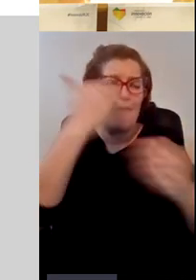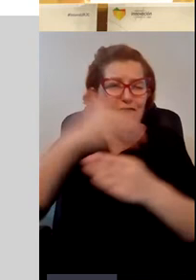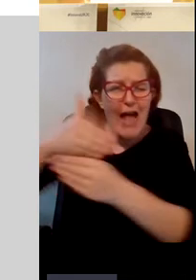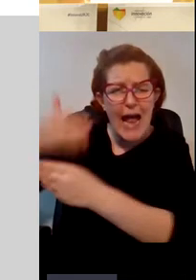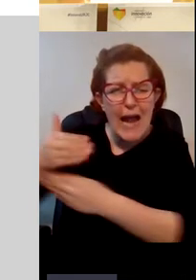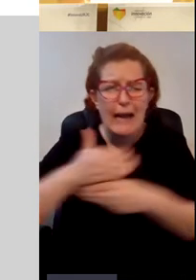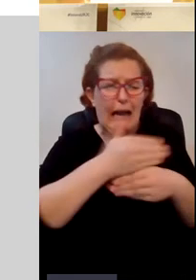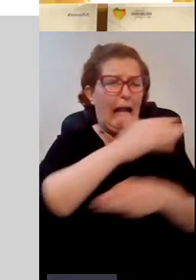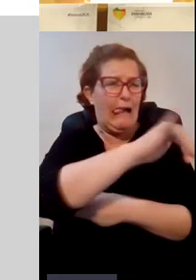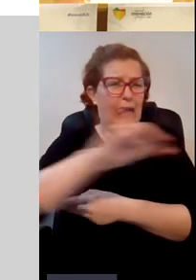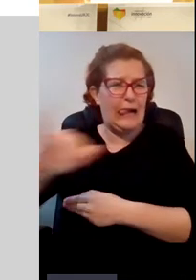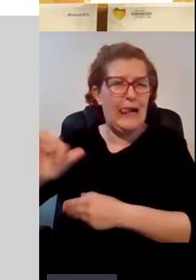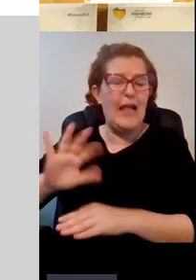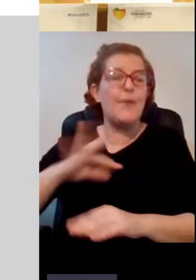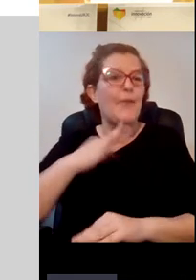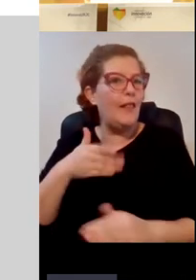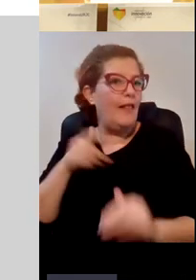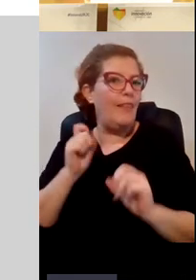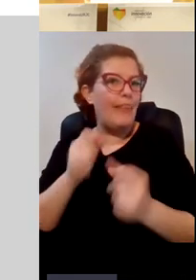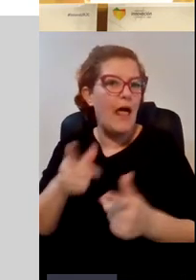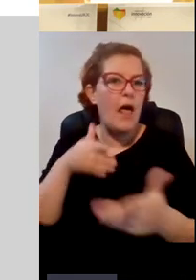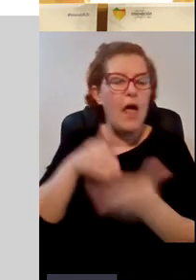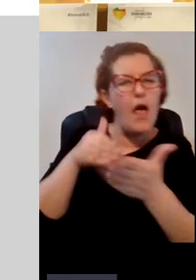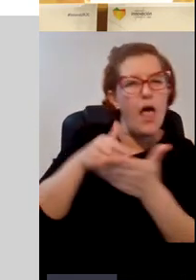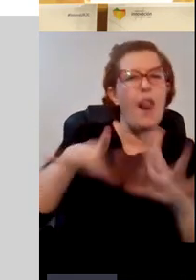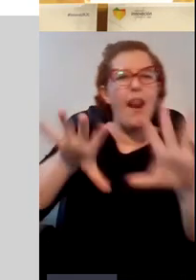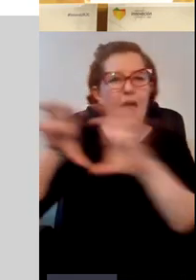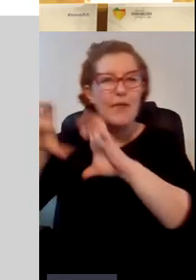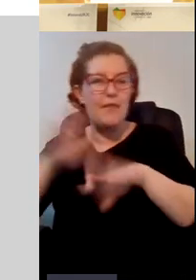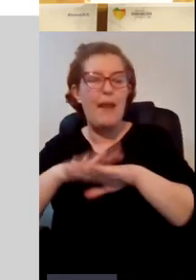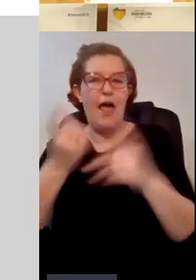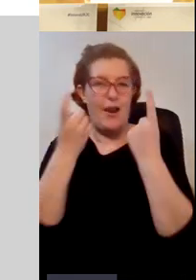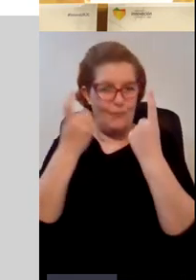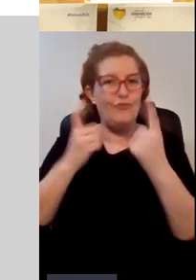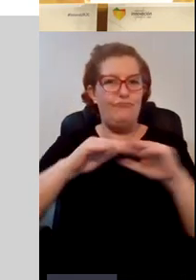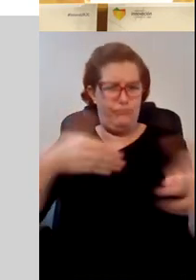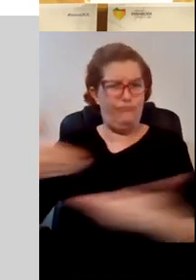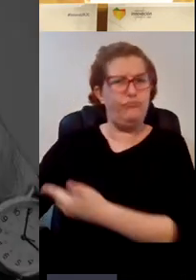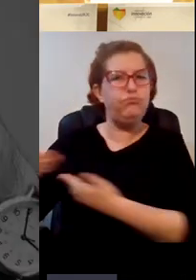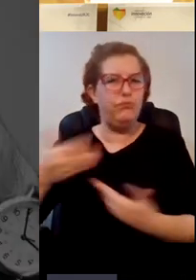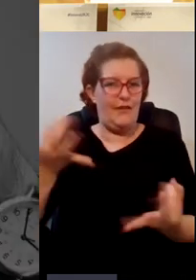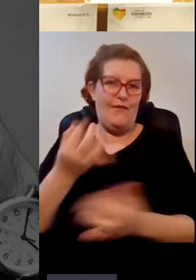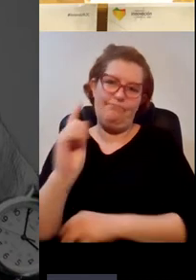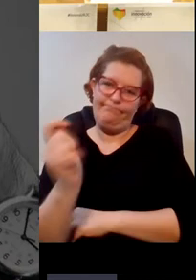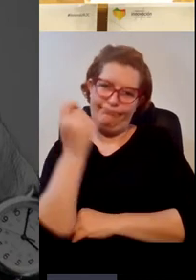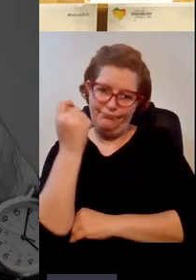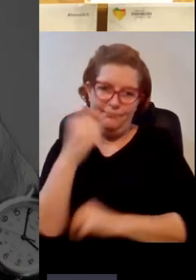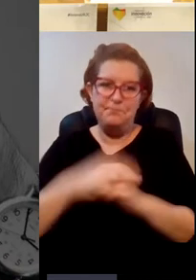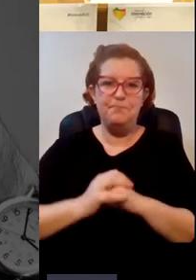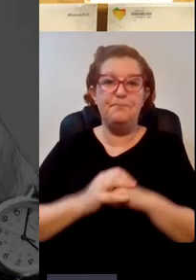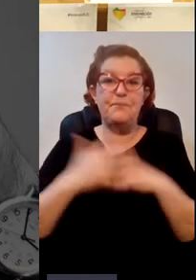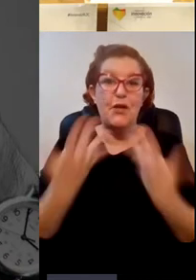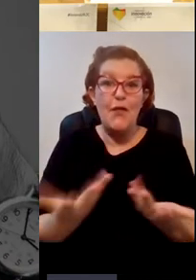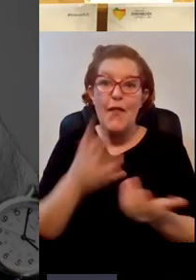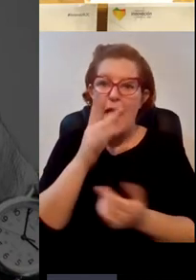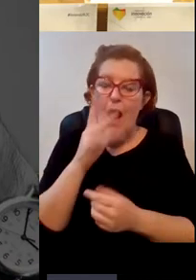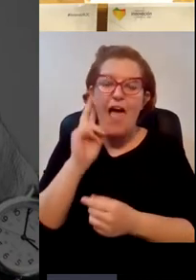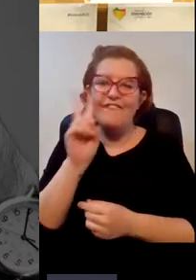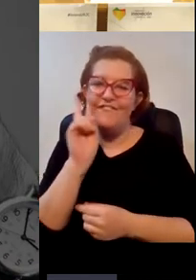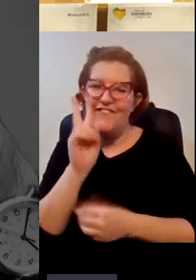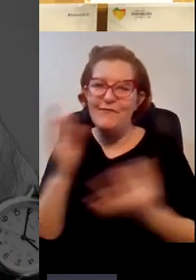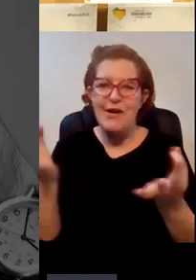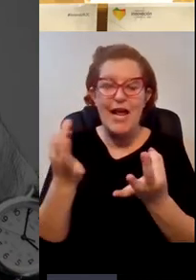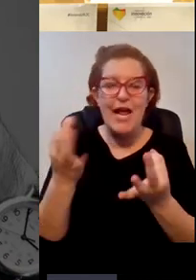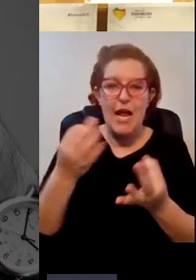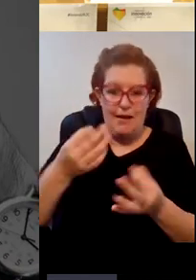puedan dificultar el aprendizaje de nuestros estudiantes. Así que lo que vamos a ver ahora es que se